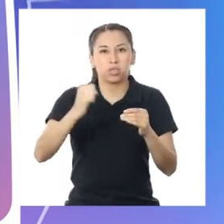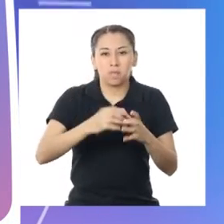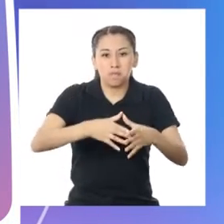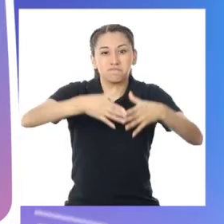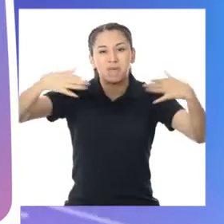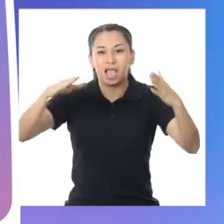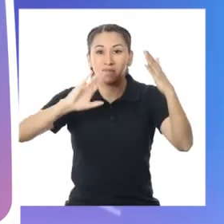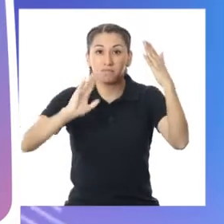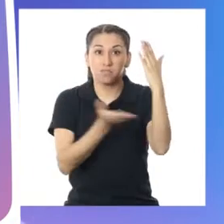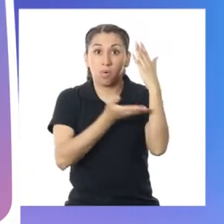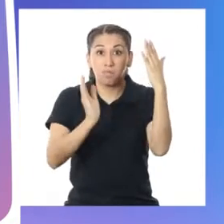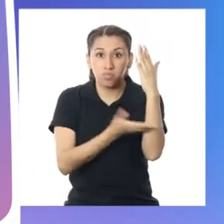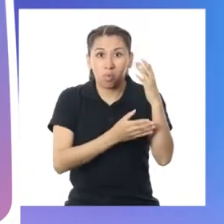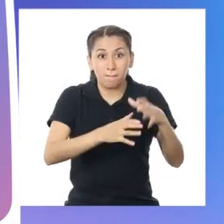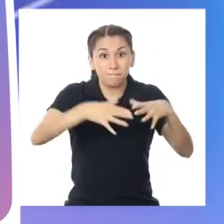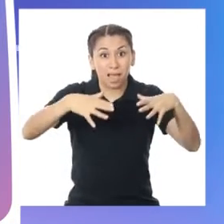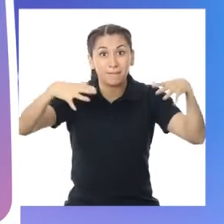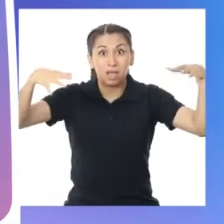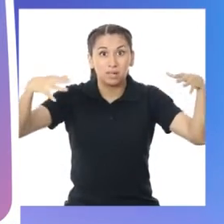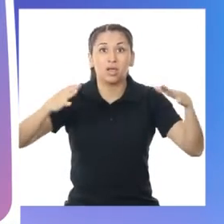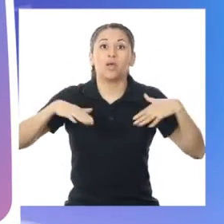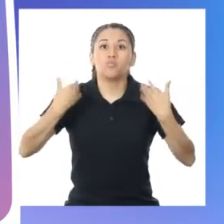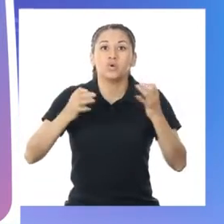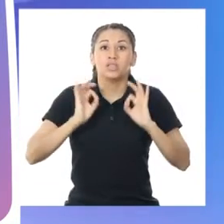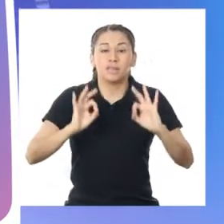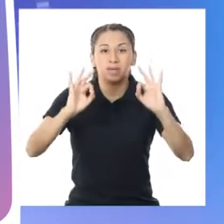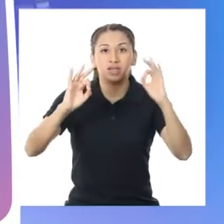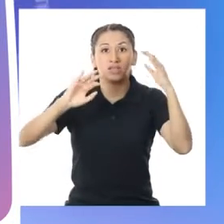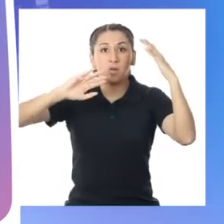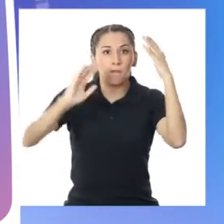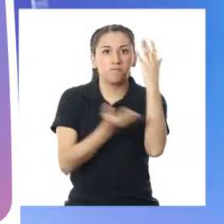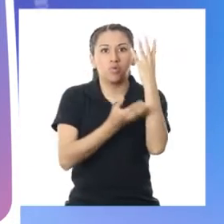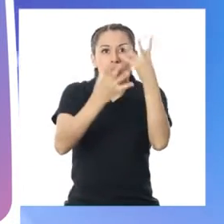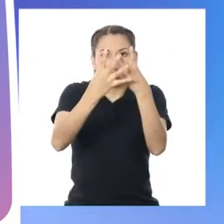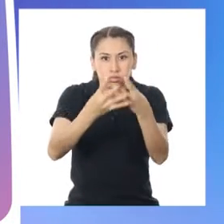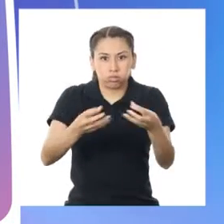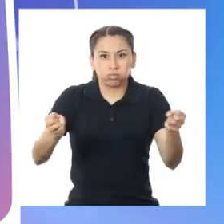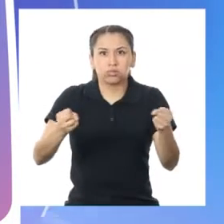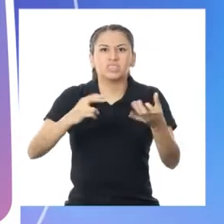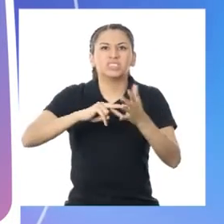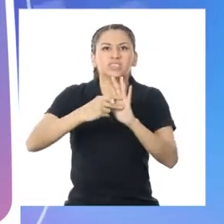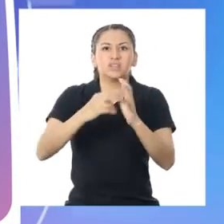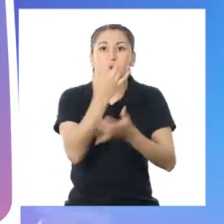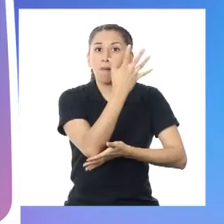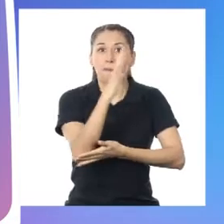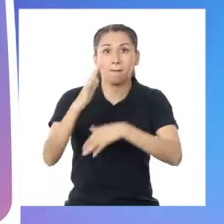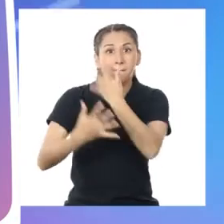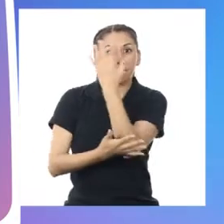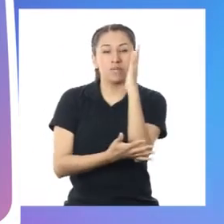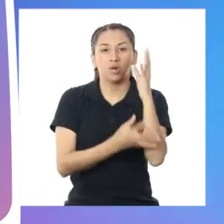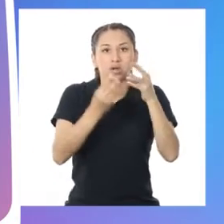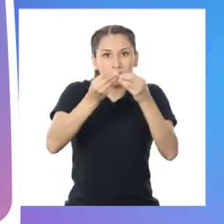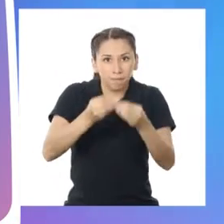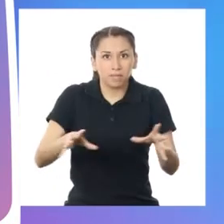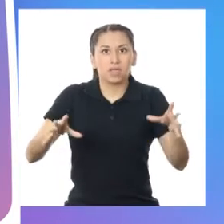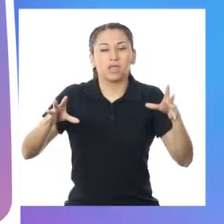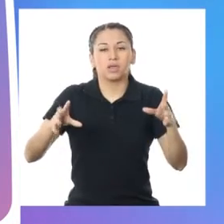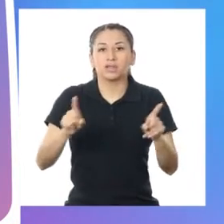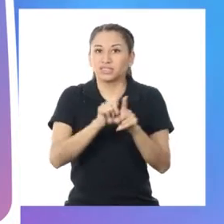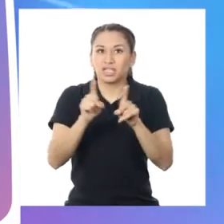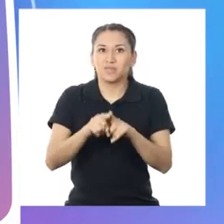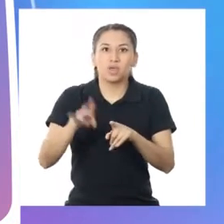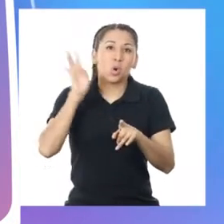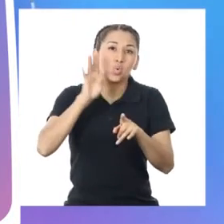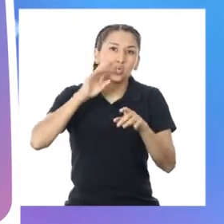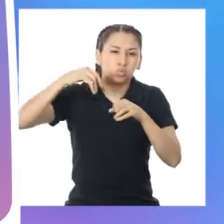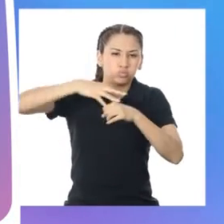práctica puede traer como consecuencia la deforestación, es decir, la pérdida de bosques y, con ello,